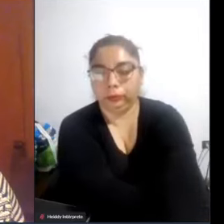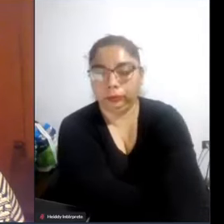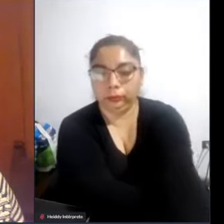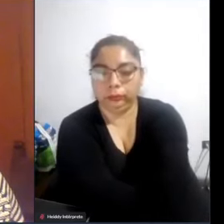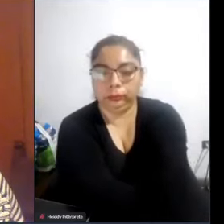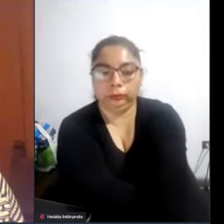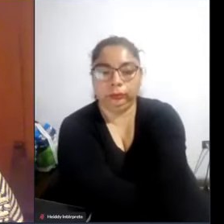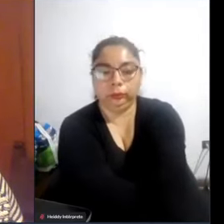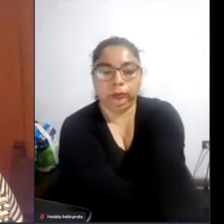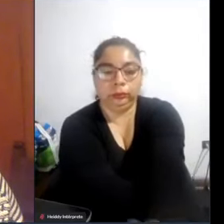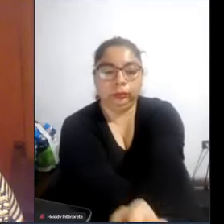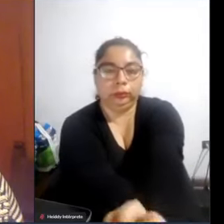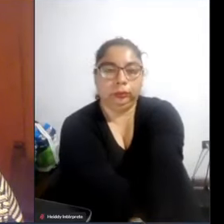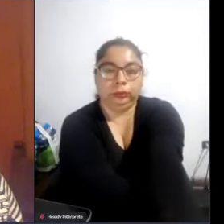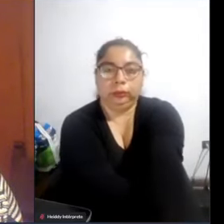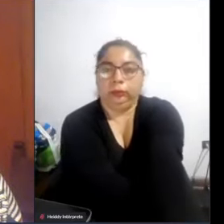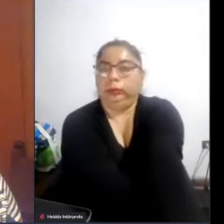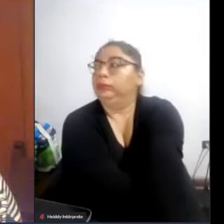Marivero